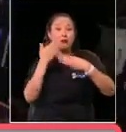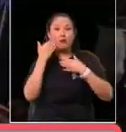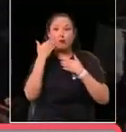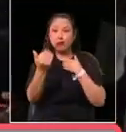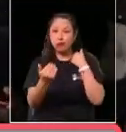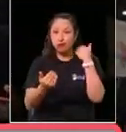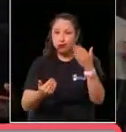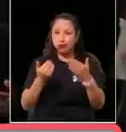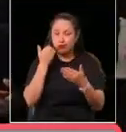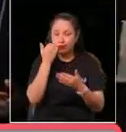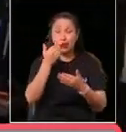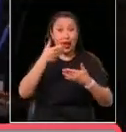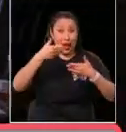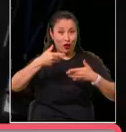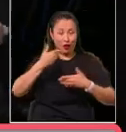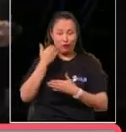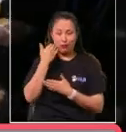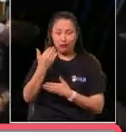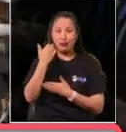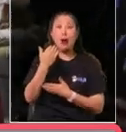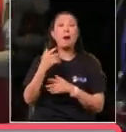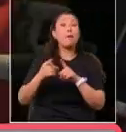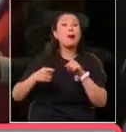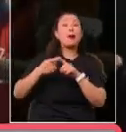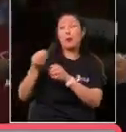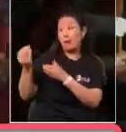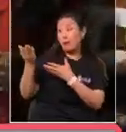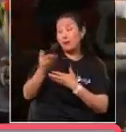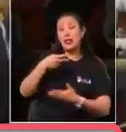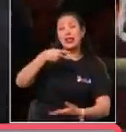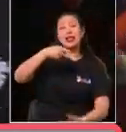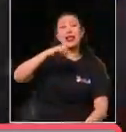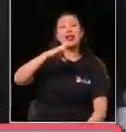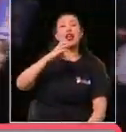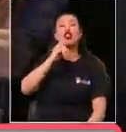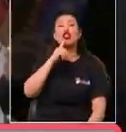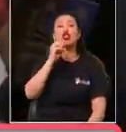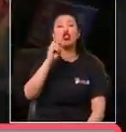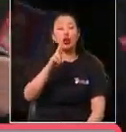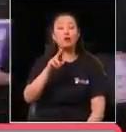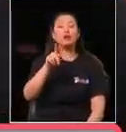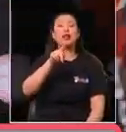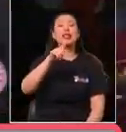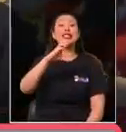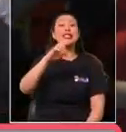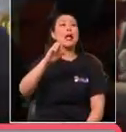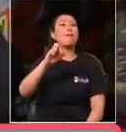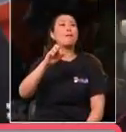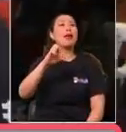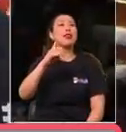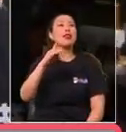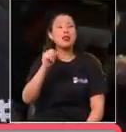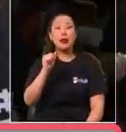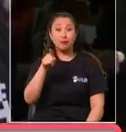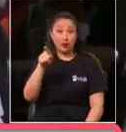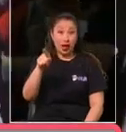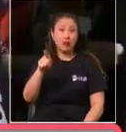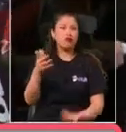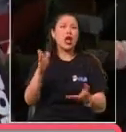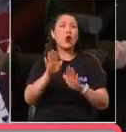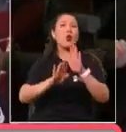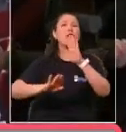en este momento. Le voy a pedir primero a Héctor Cepeda, que se acerque, por favor, de la Protección Civil de Arica.